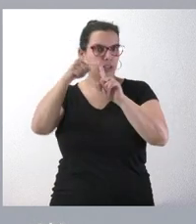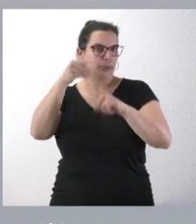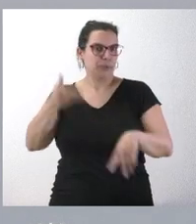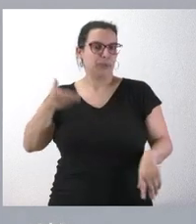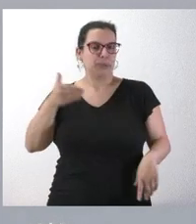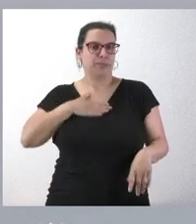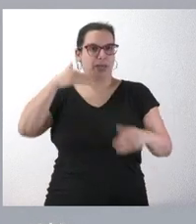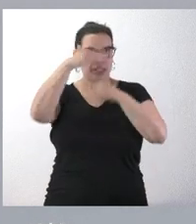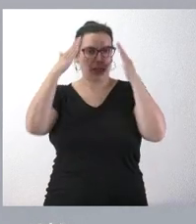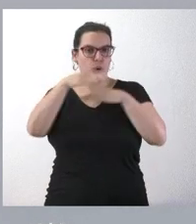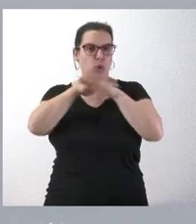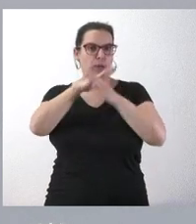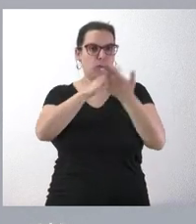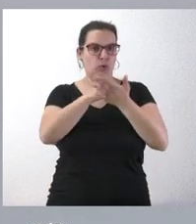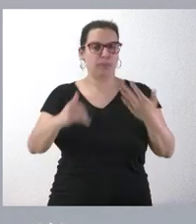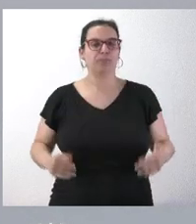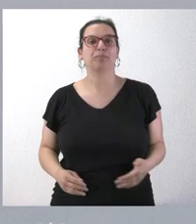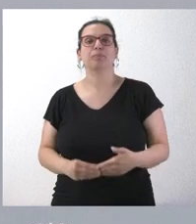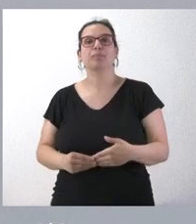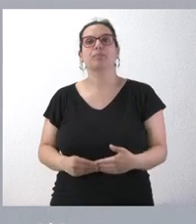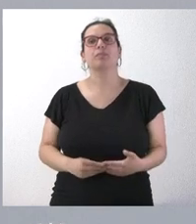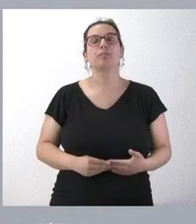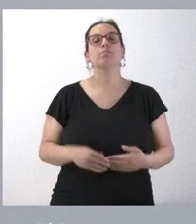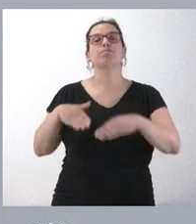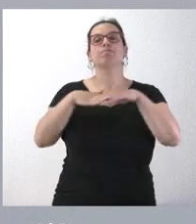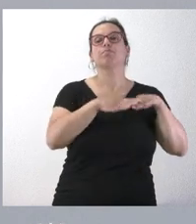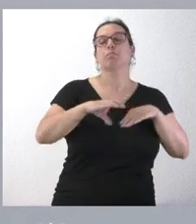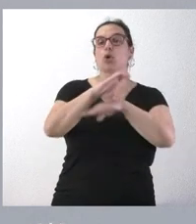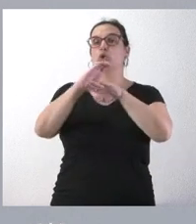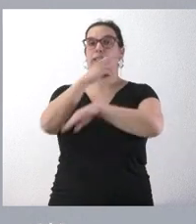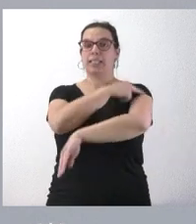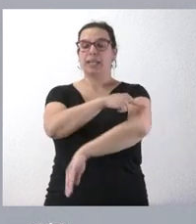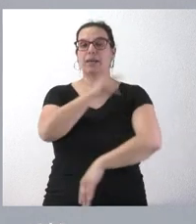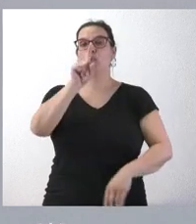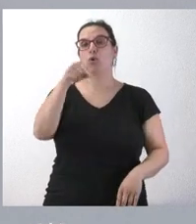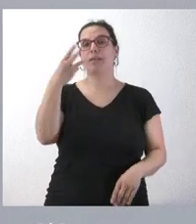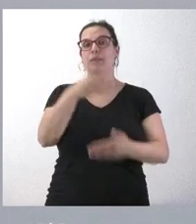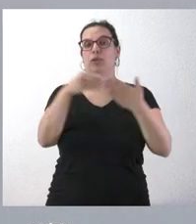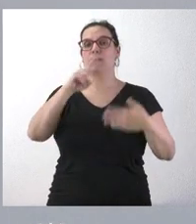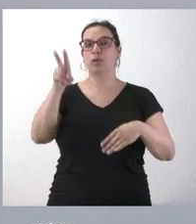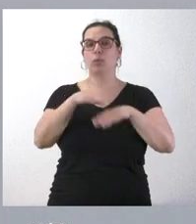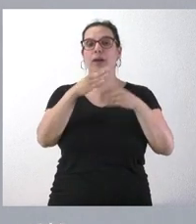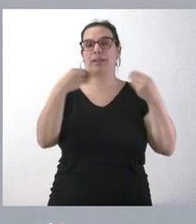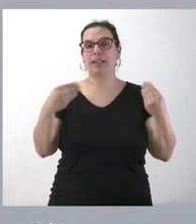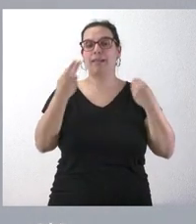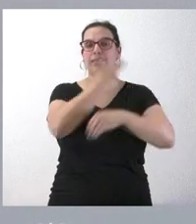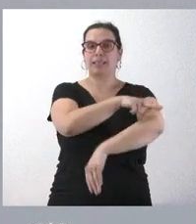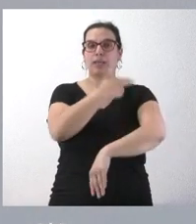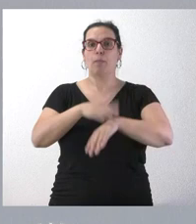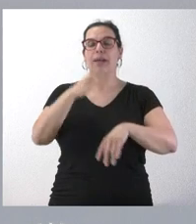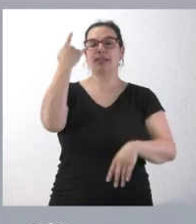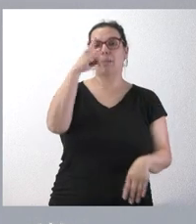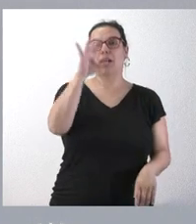atención por parte del Gobierno autonómico. Comenzando ya con la Consejería de Sanidad, 1,3 millones de euros para suministros sanitarios en Salamanca y en Palencia.